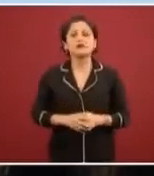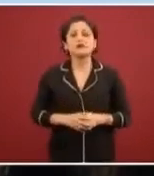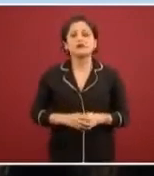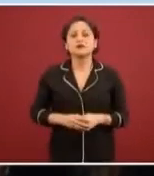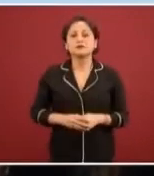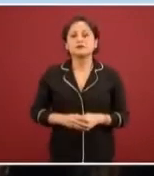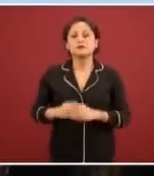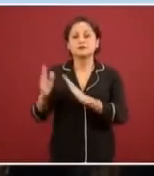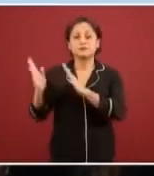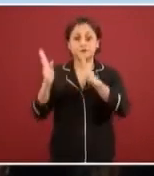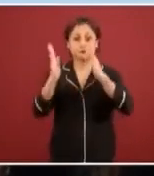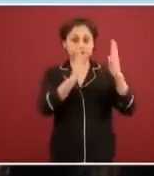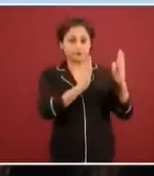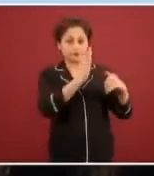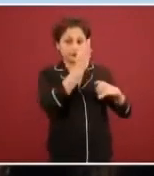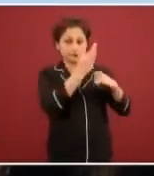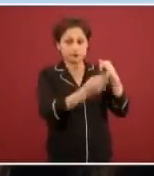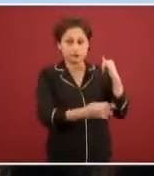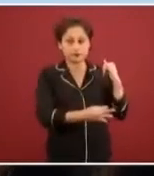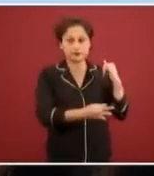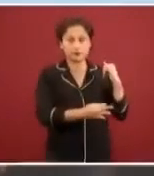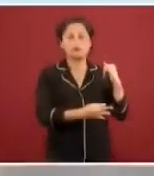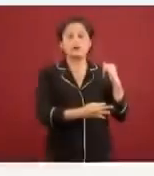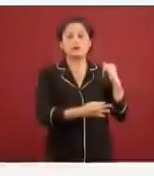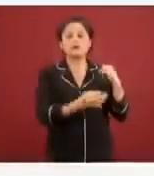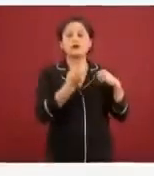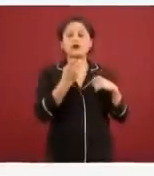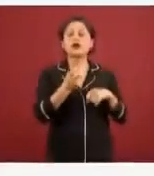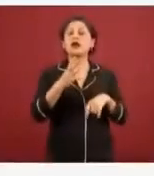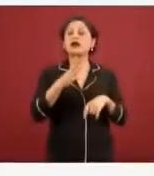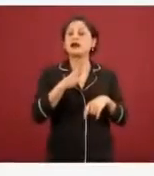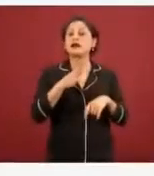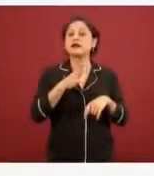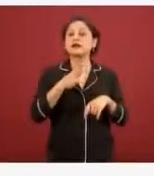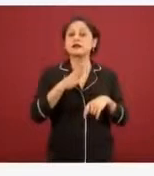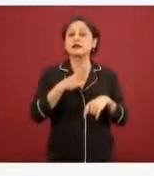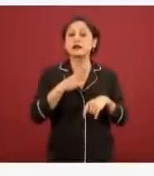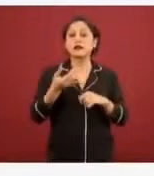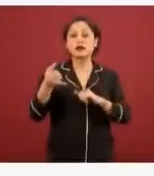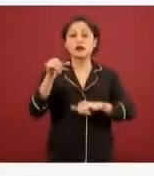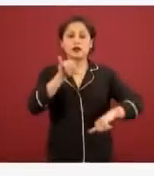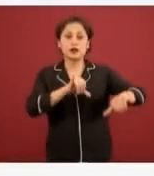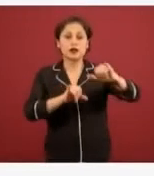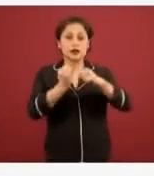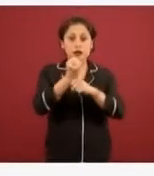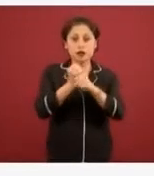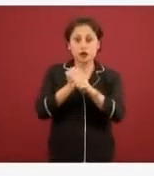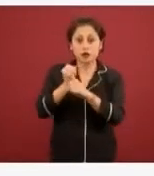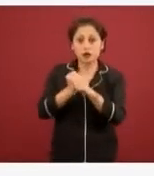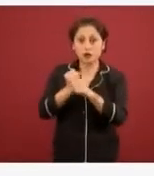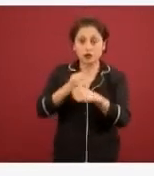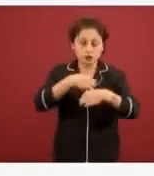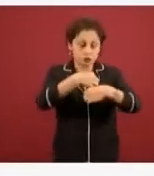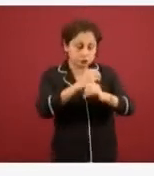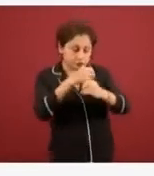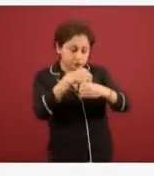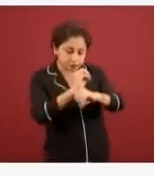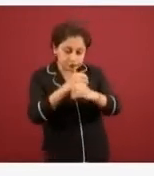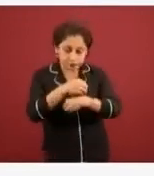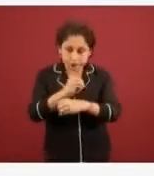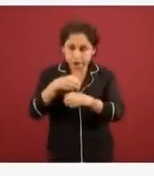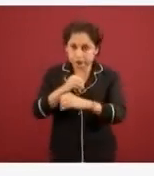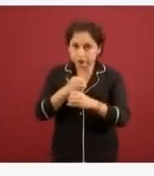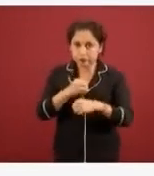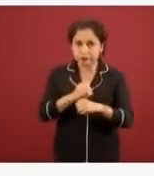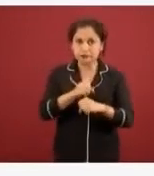Finalmente, tenemos un elemento del control de calidad. ¿Cuántas muestras se procesaron? Es distinto a cuántas muestras